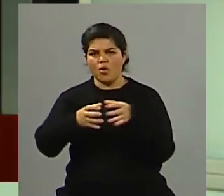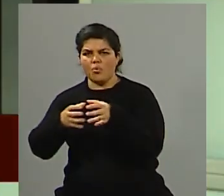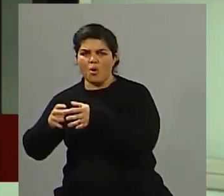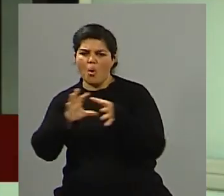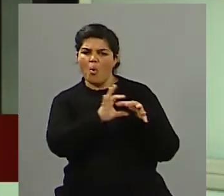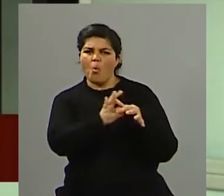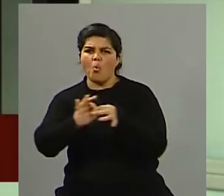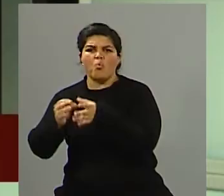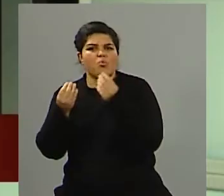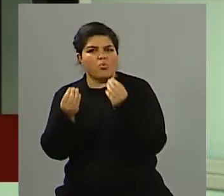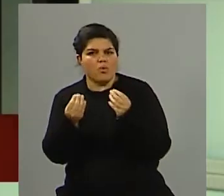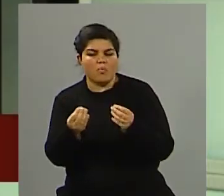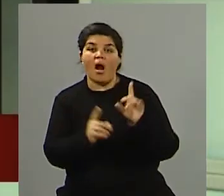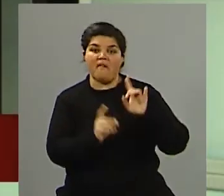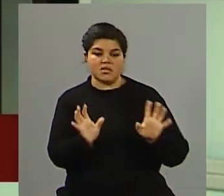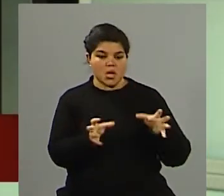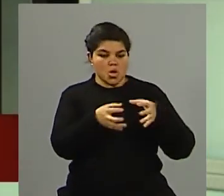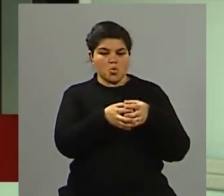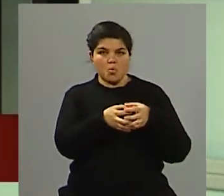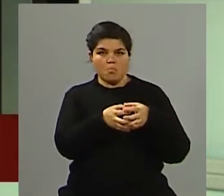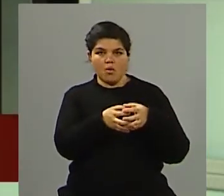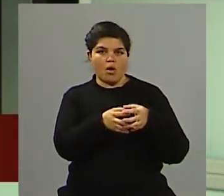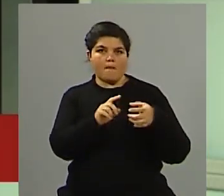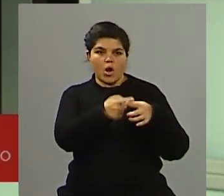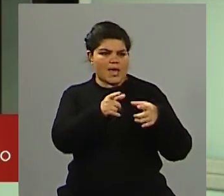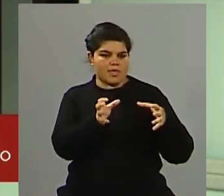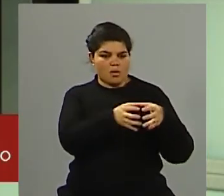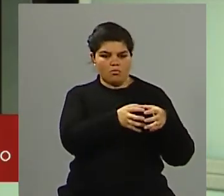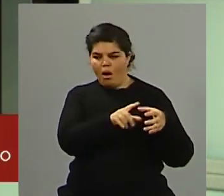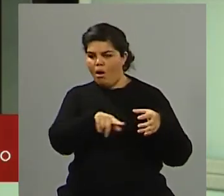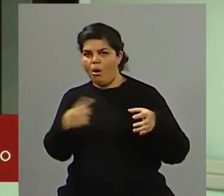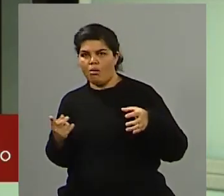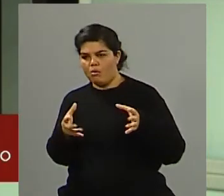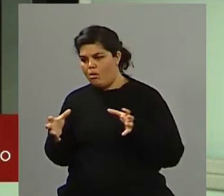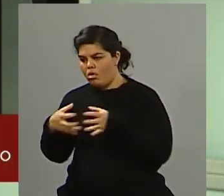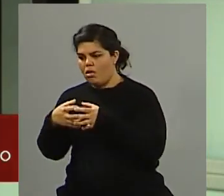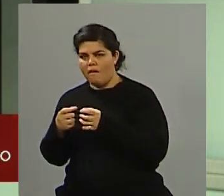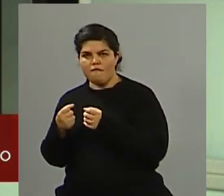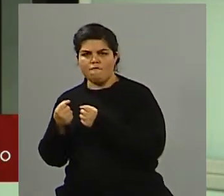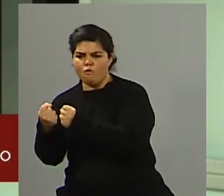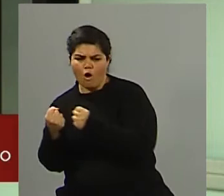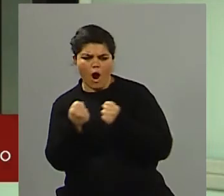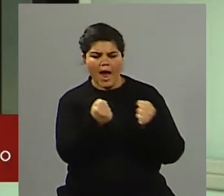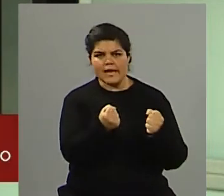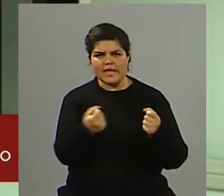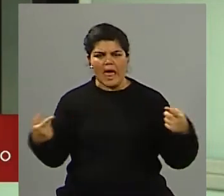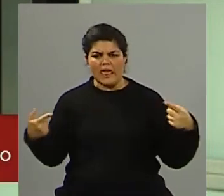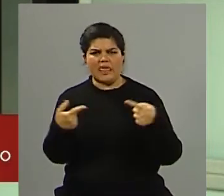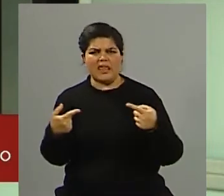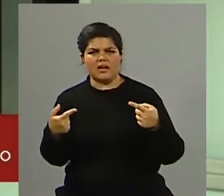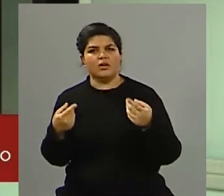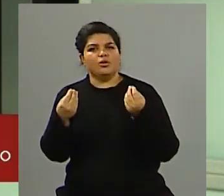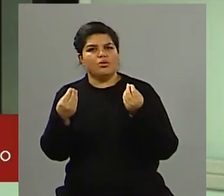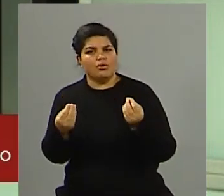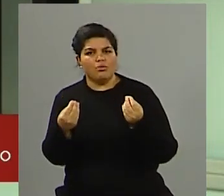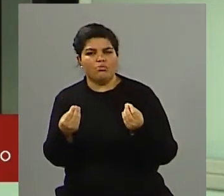y hasta generan resultados de una campaña que los saca del eje a los candidatos del